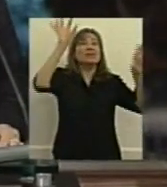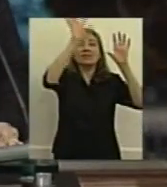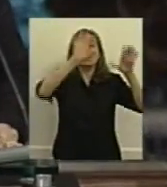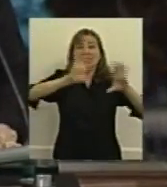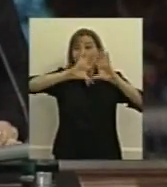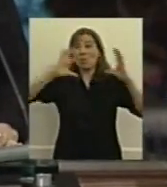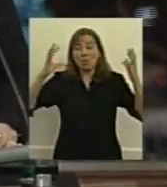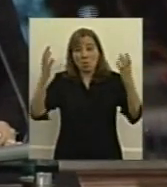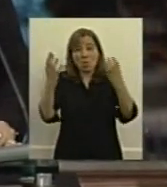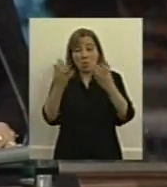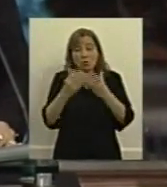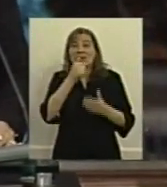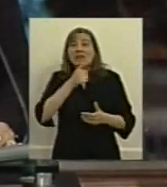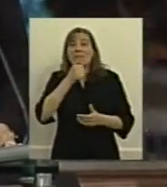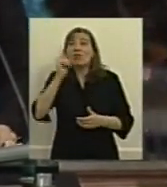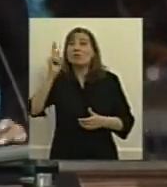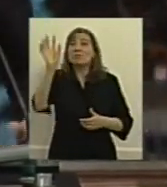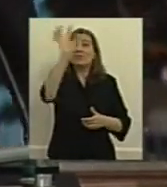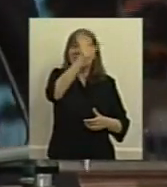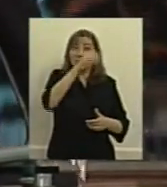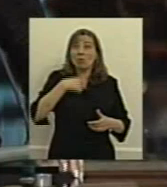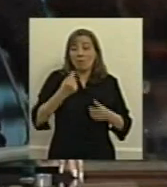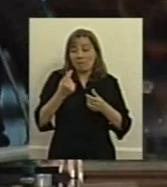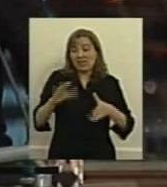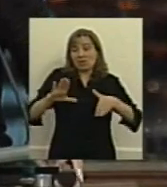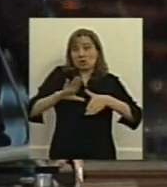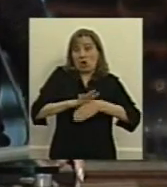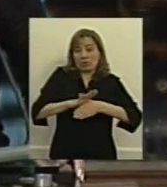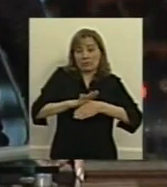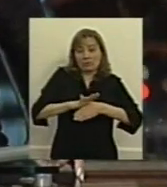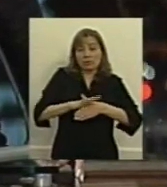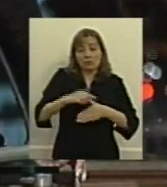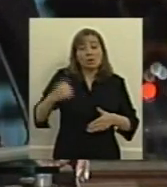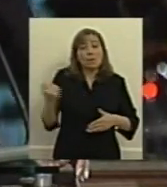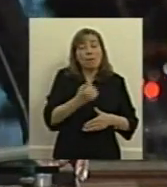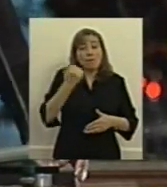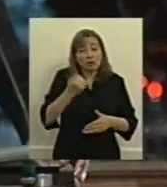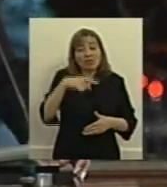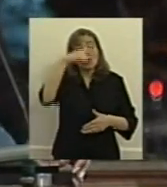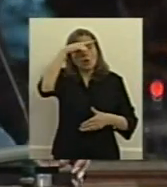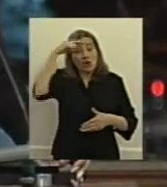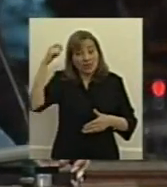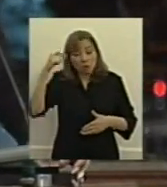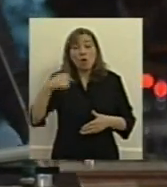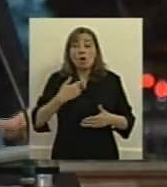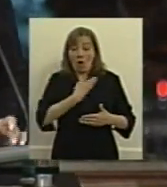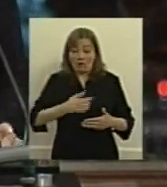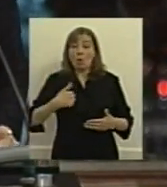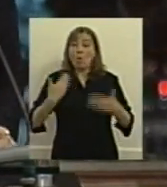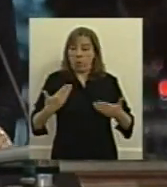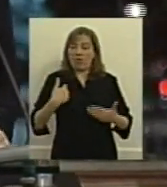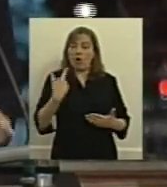tipos de medicamentos por eso es muy importante la gestión conjunta del estado con su poder de compra